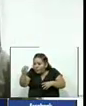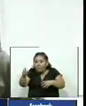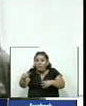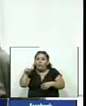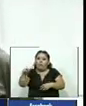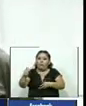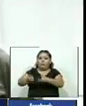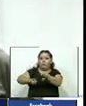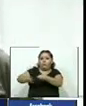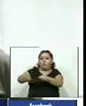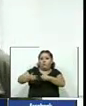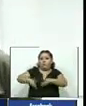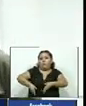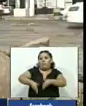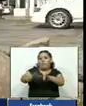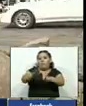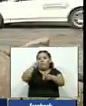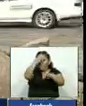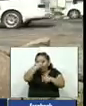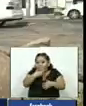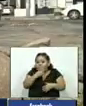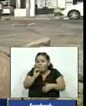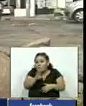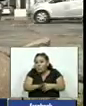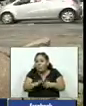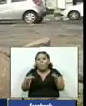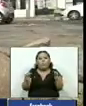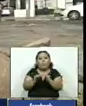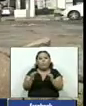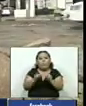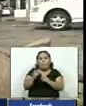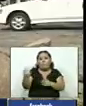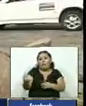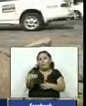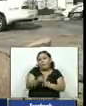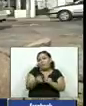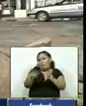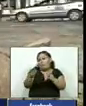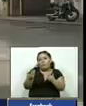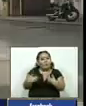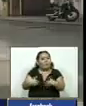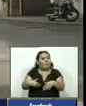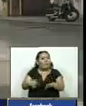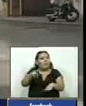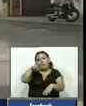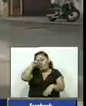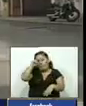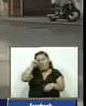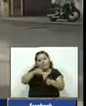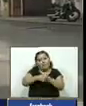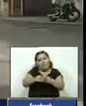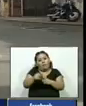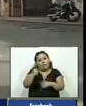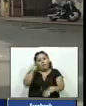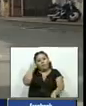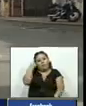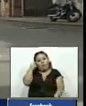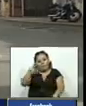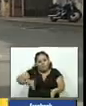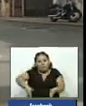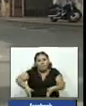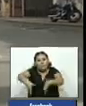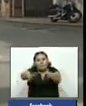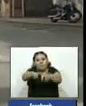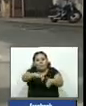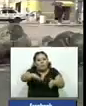manejaban por la ciudad con pasamontañas mientras ciudadanos intentan retornar a sus actividades cotidianas aún con la huella en las calles de